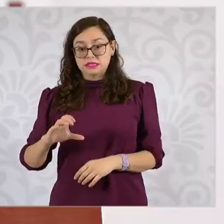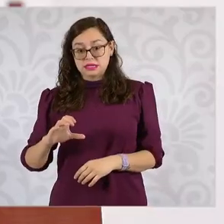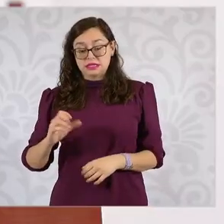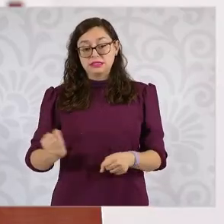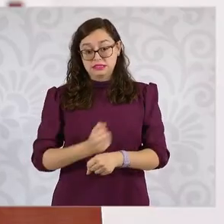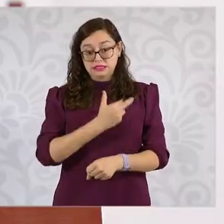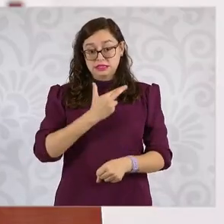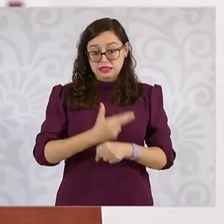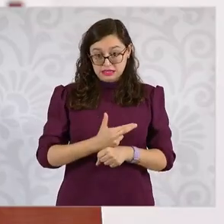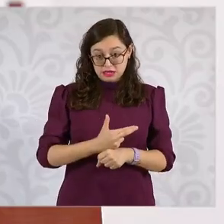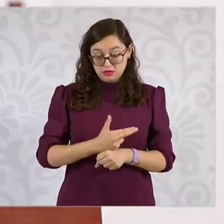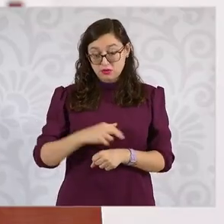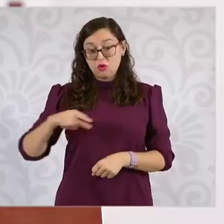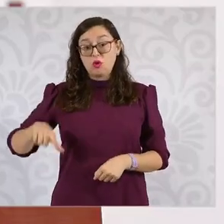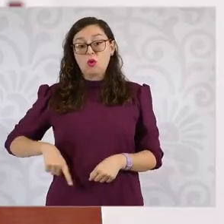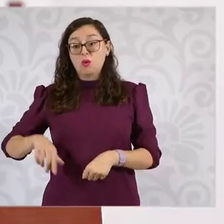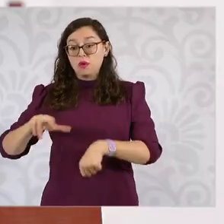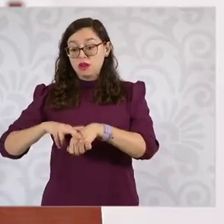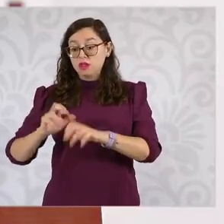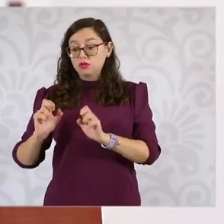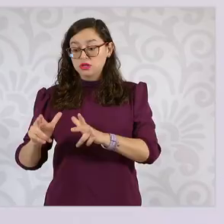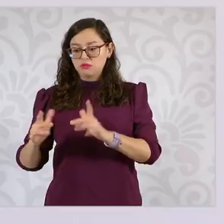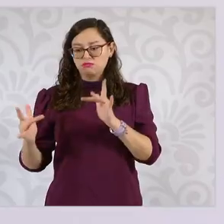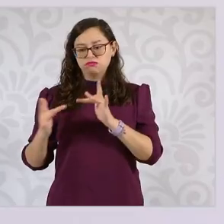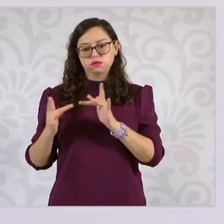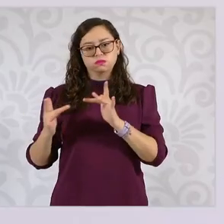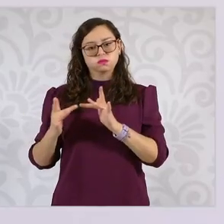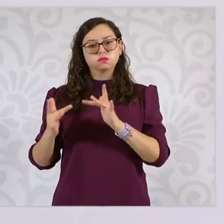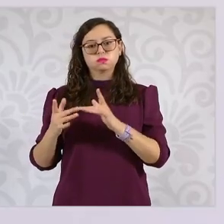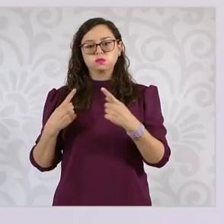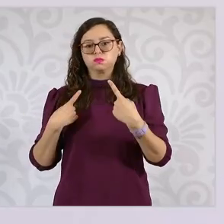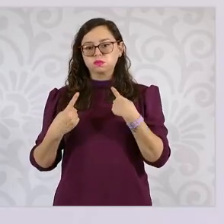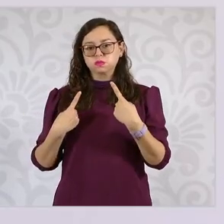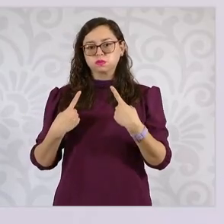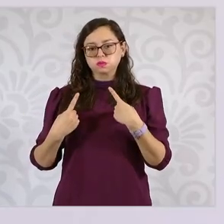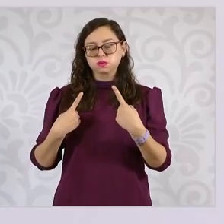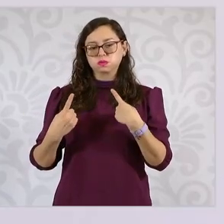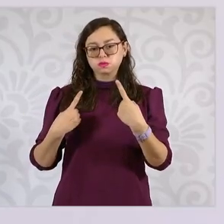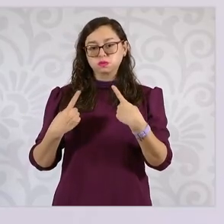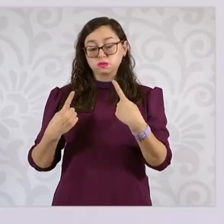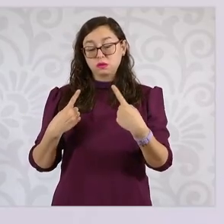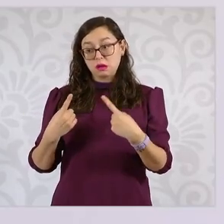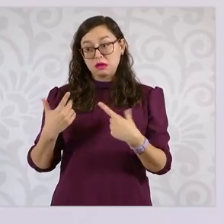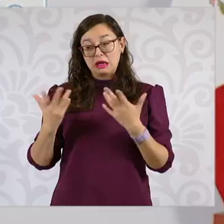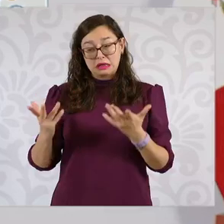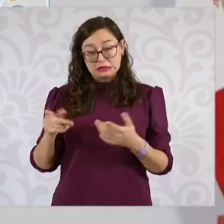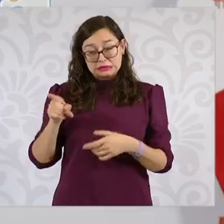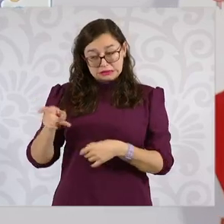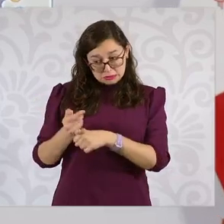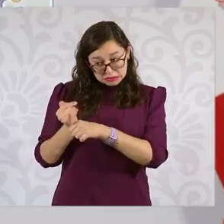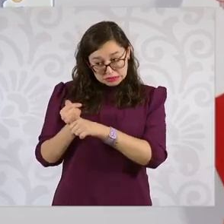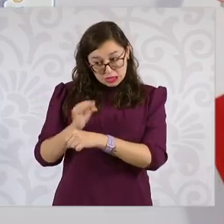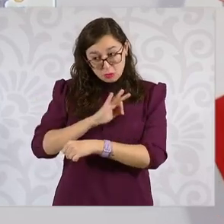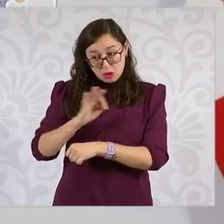gobernador y vamos a ver si atrae el caso la Fiscalía General o se queda